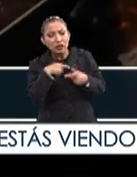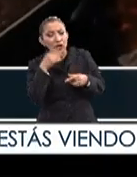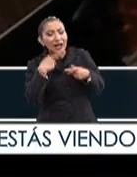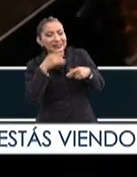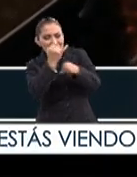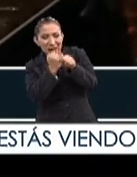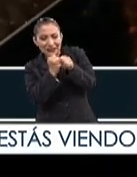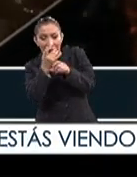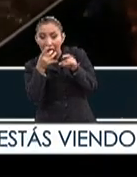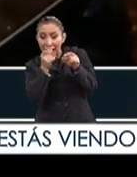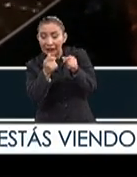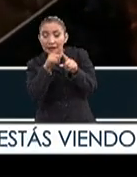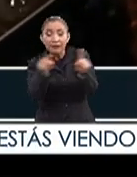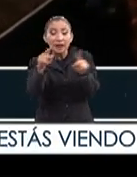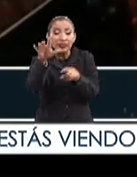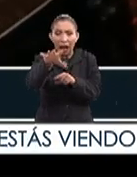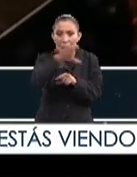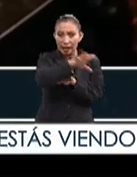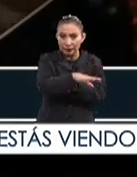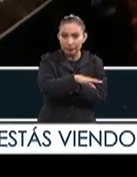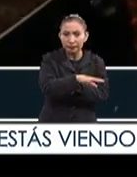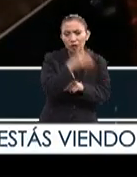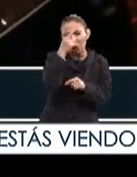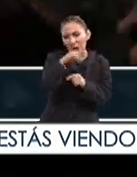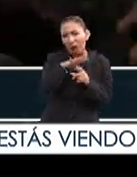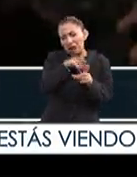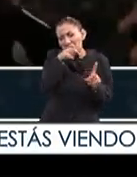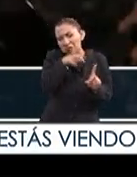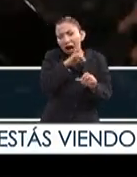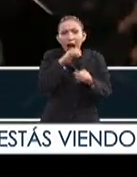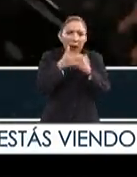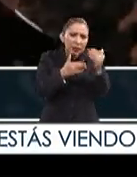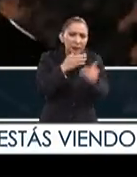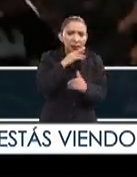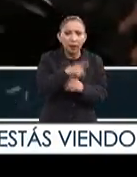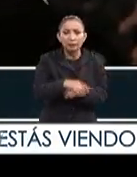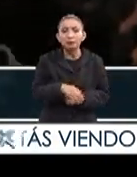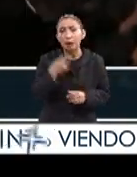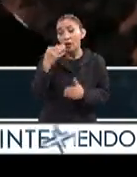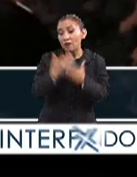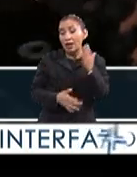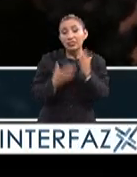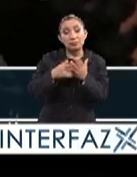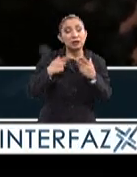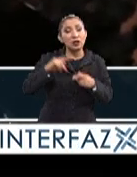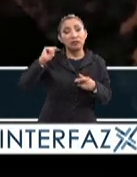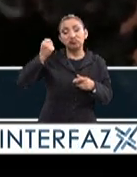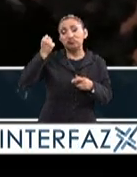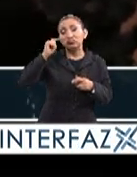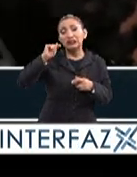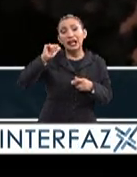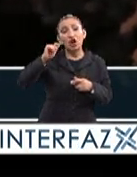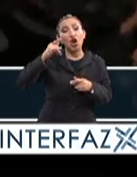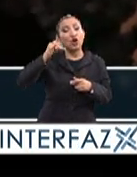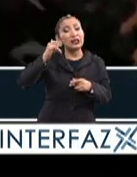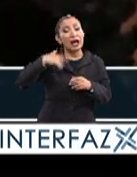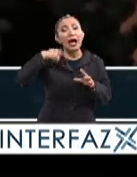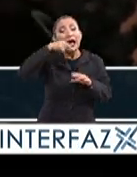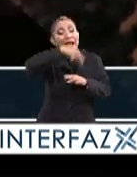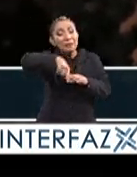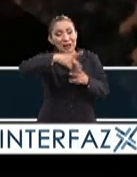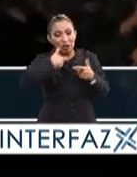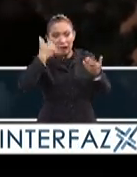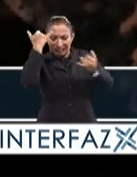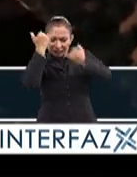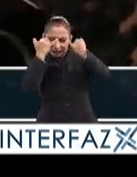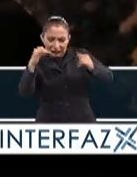de investigadores, de calidad en diferentes áreas. Creo que ya hay un avance. Pero faltan tecnólogos. Es la gente que haga la conexión